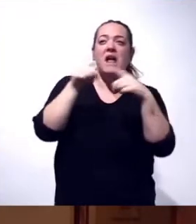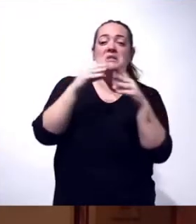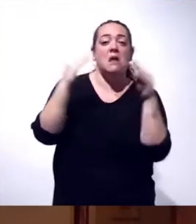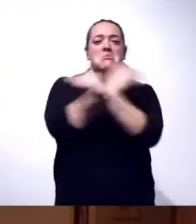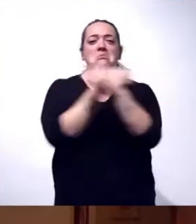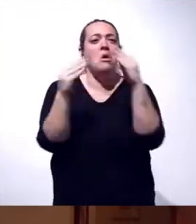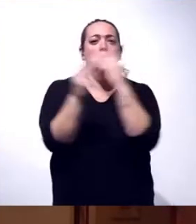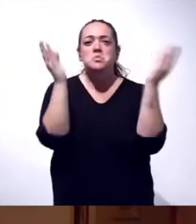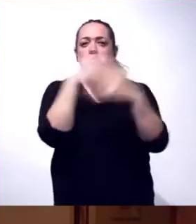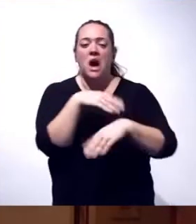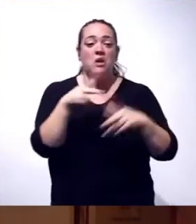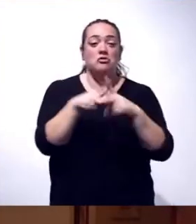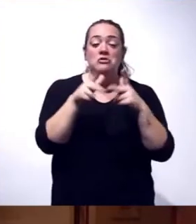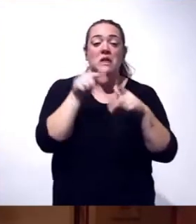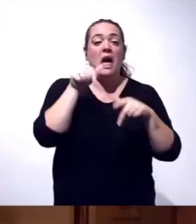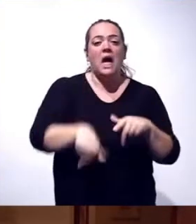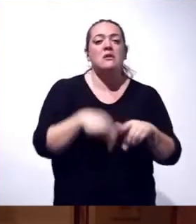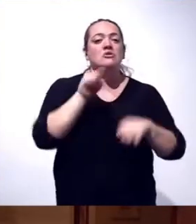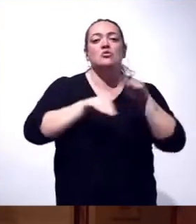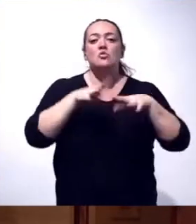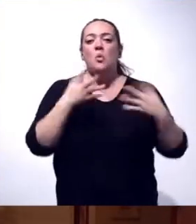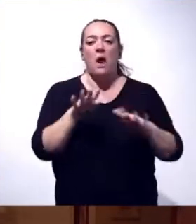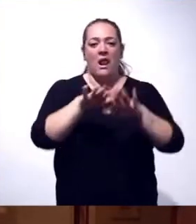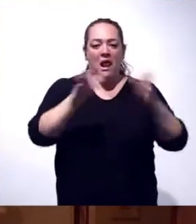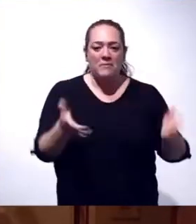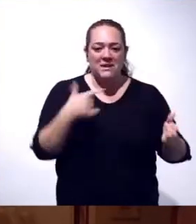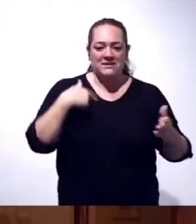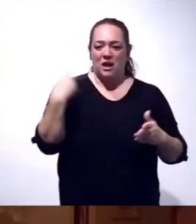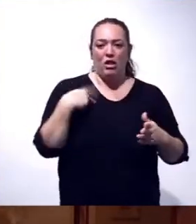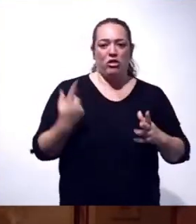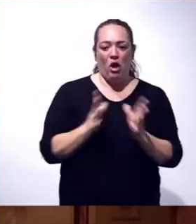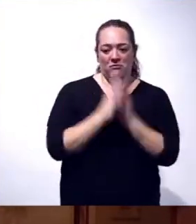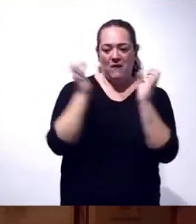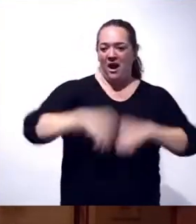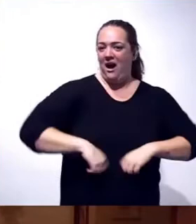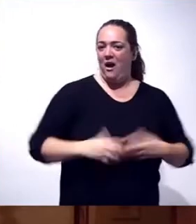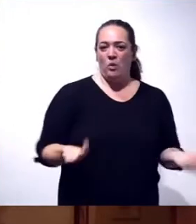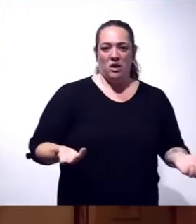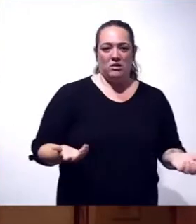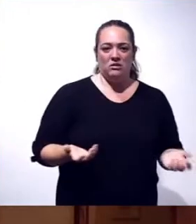los partidos, entre la sociedad, y es sentarnos en una mesa, coger un papel y ponernos de acuerdo.